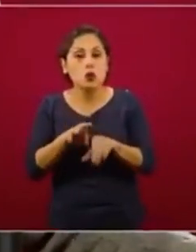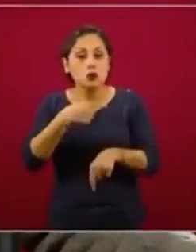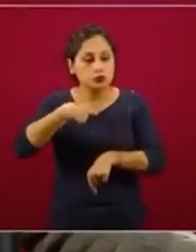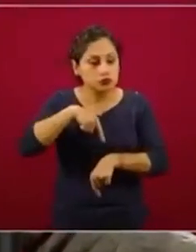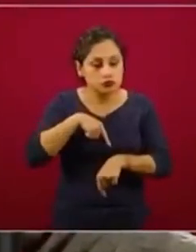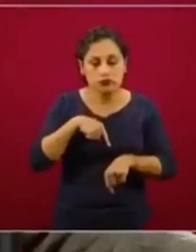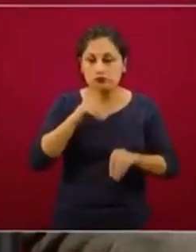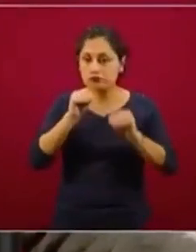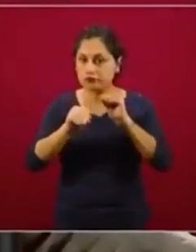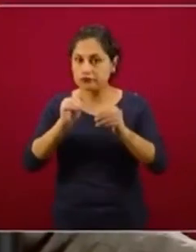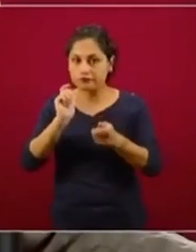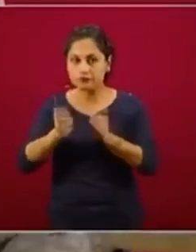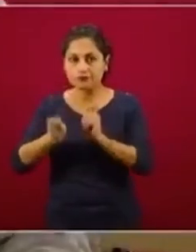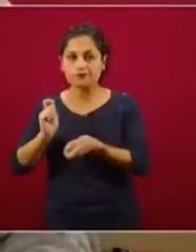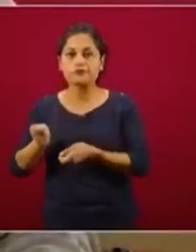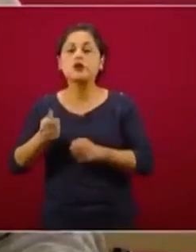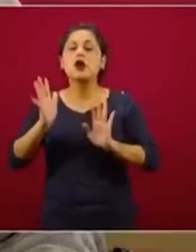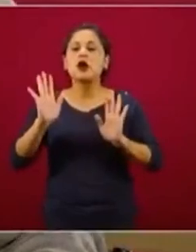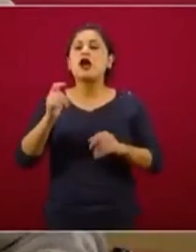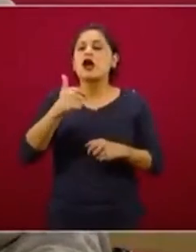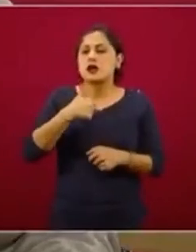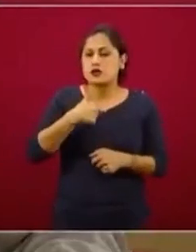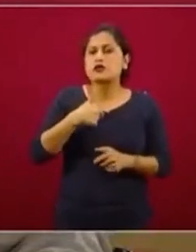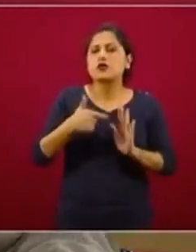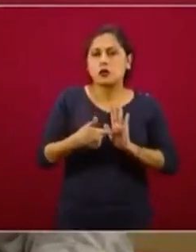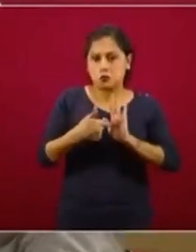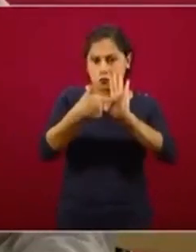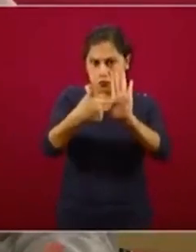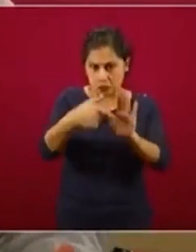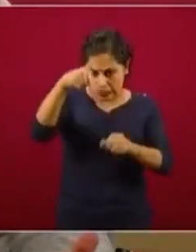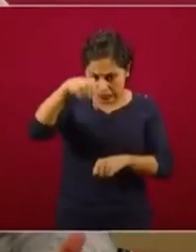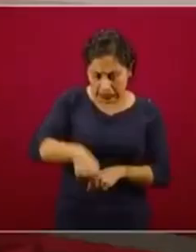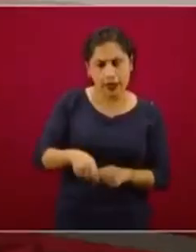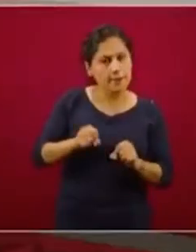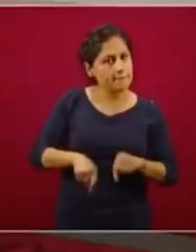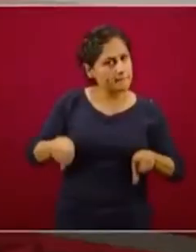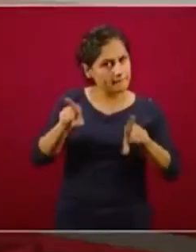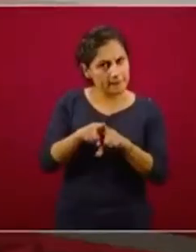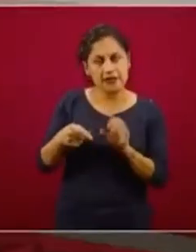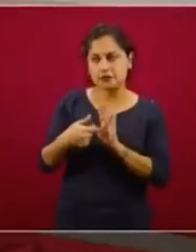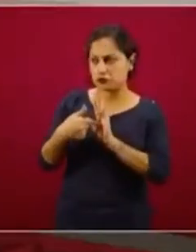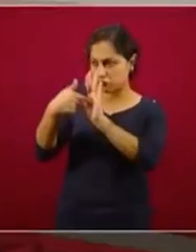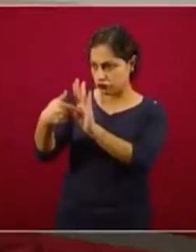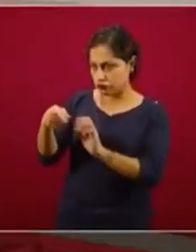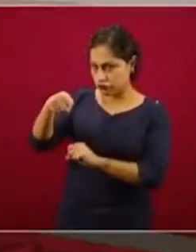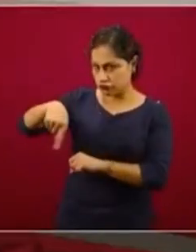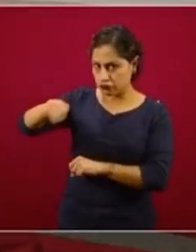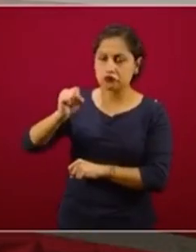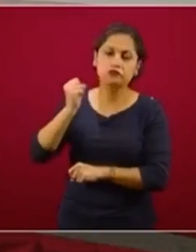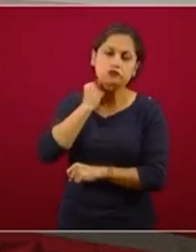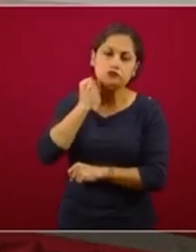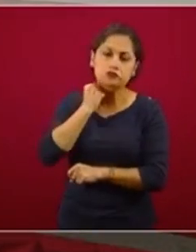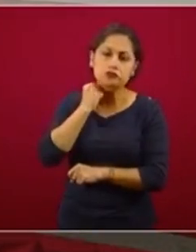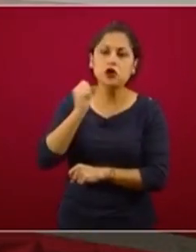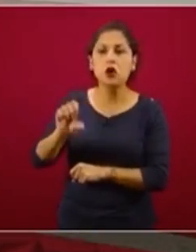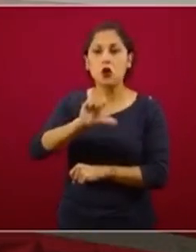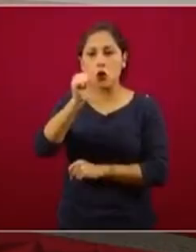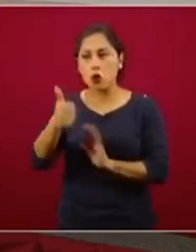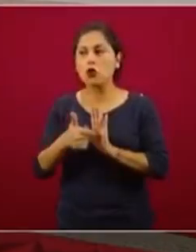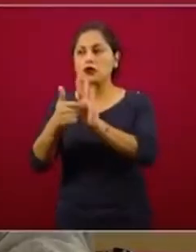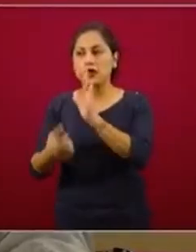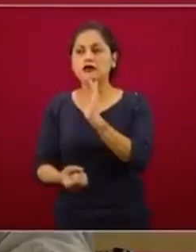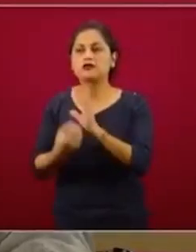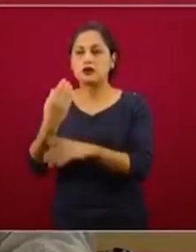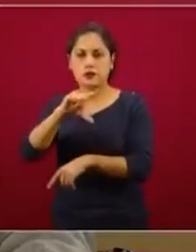lo que he expresado aquí todos los días, usé diapositivas que he presentado aquí, otras nuevas que con gusto van a estar públicas y fue un